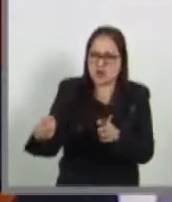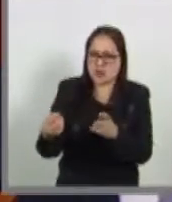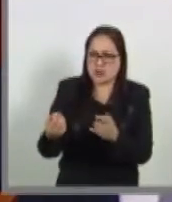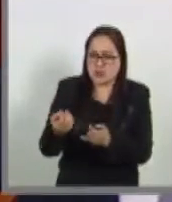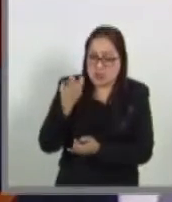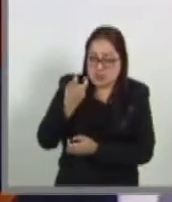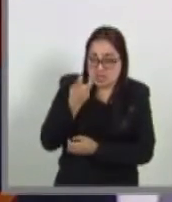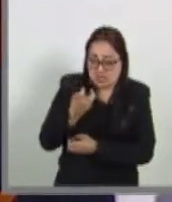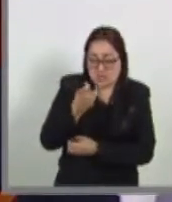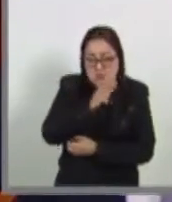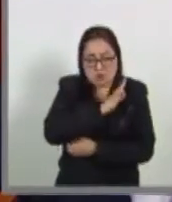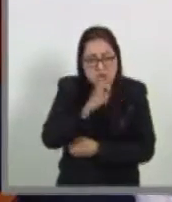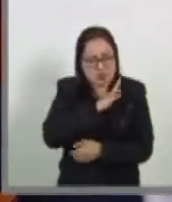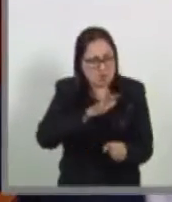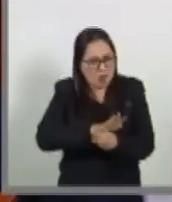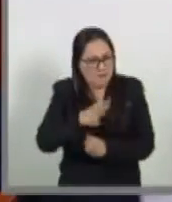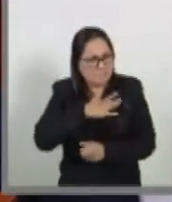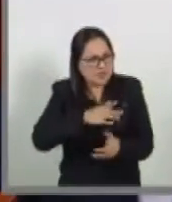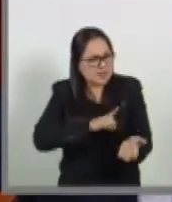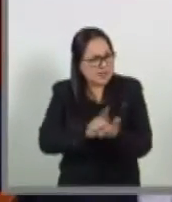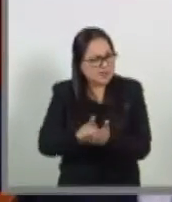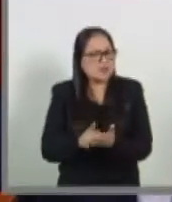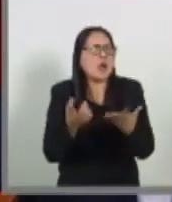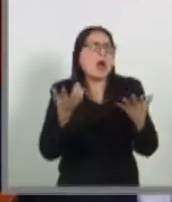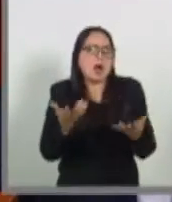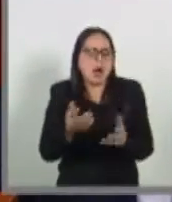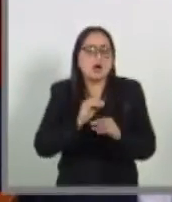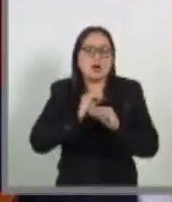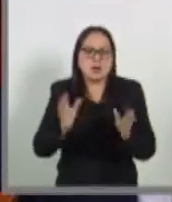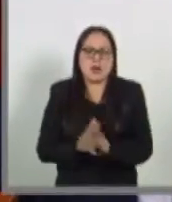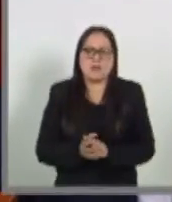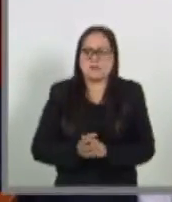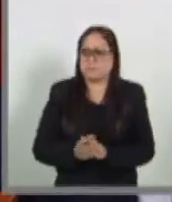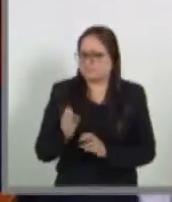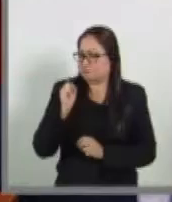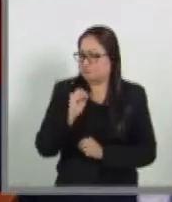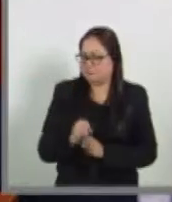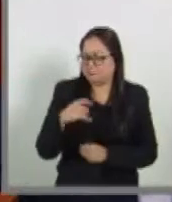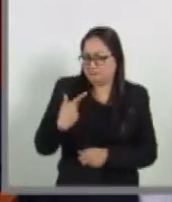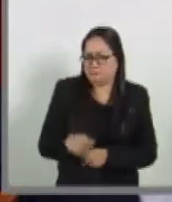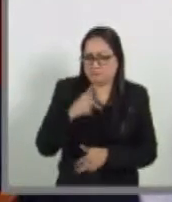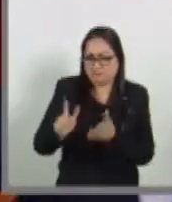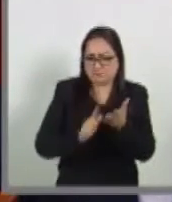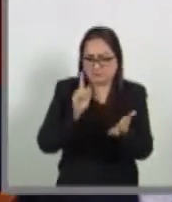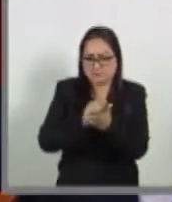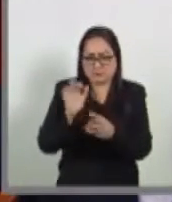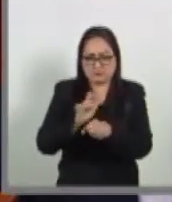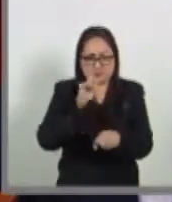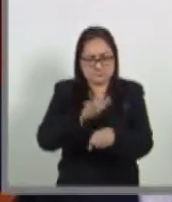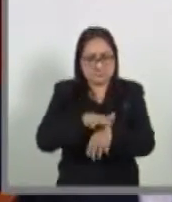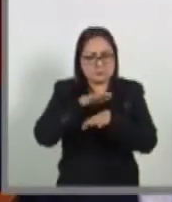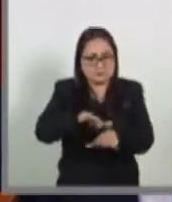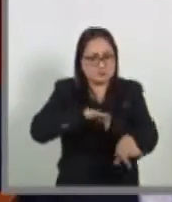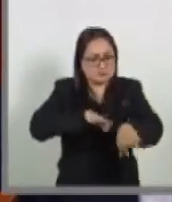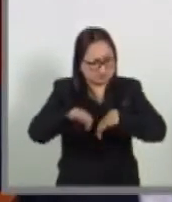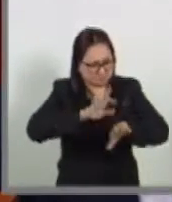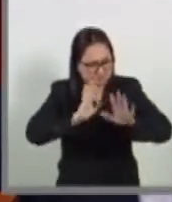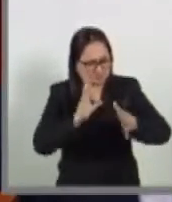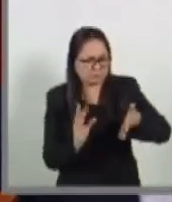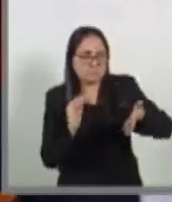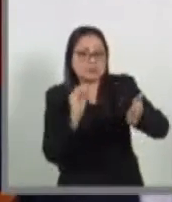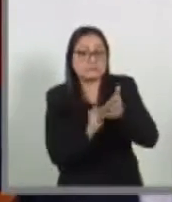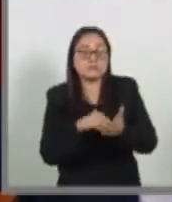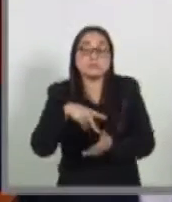gozar de este privilegio, de este derecho. Y así ha estado por años ya en nuestra Ley Federal del Trabajo. Sin